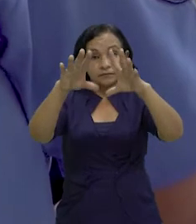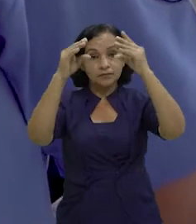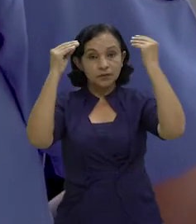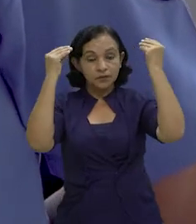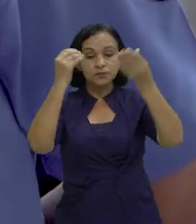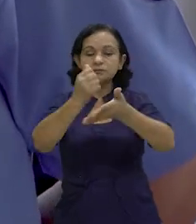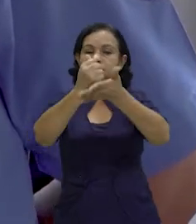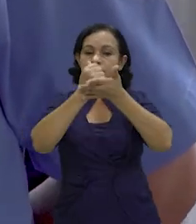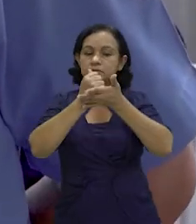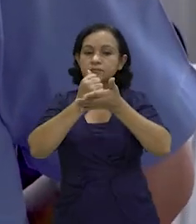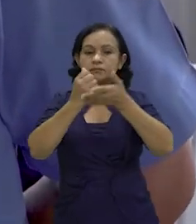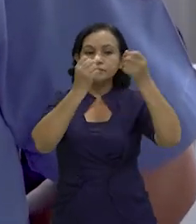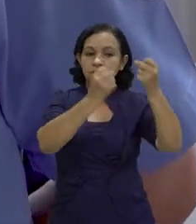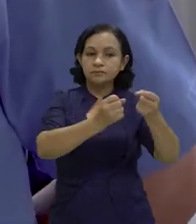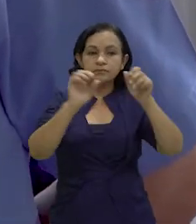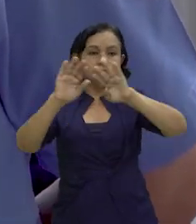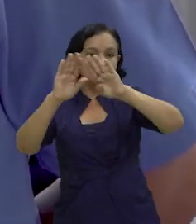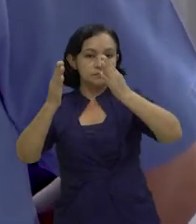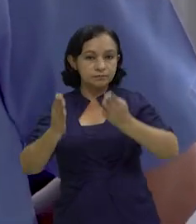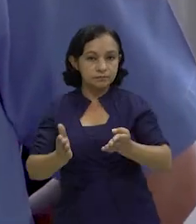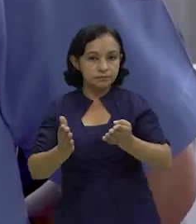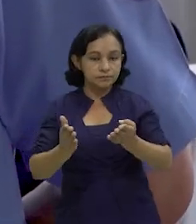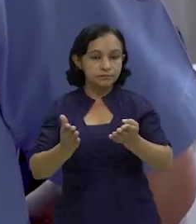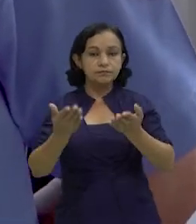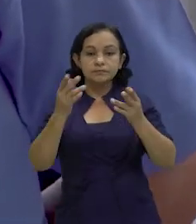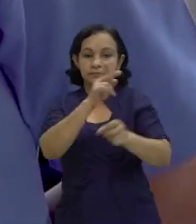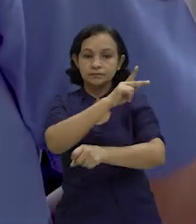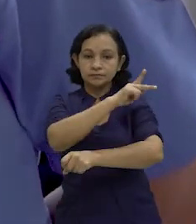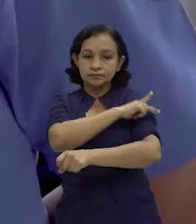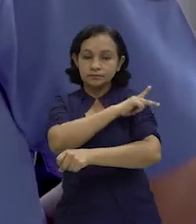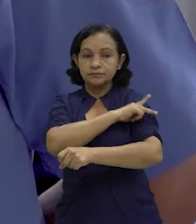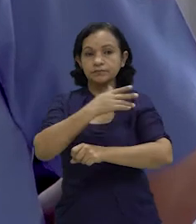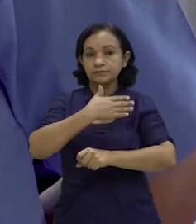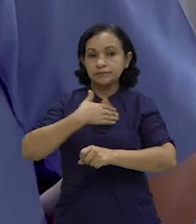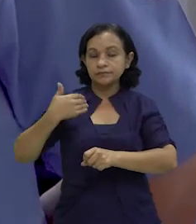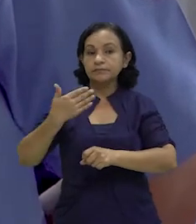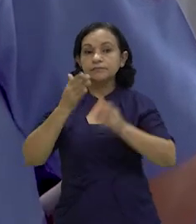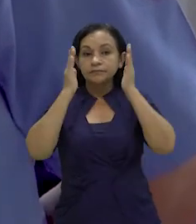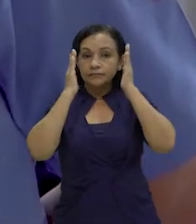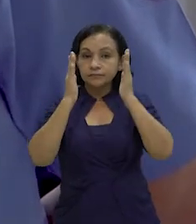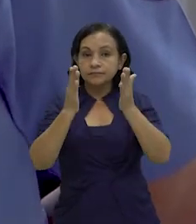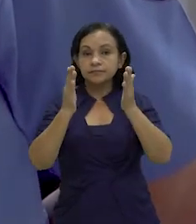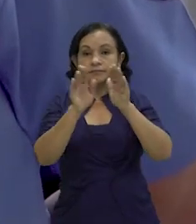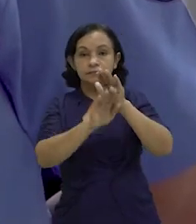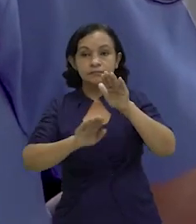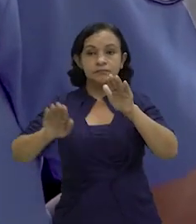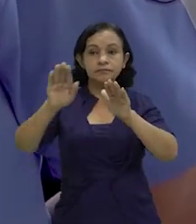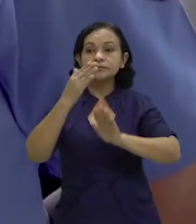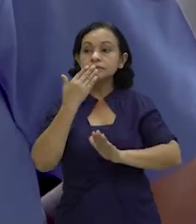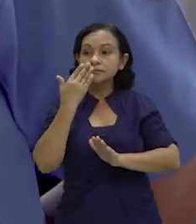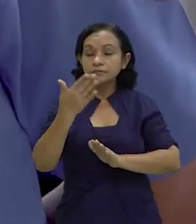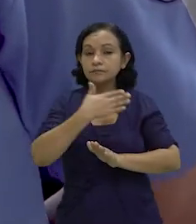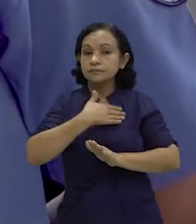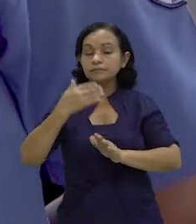este curso nos viene a fortalecer a mujeres y a hombres para que nuestra policía brinde un servicio con mayor